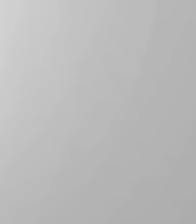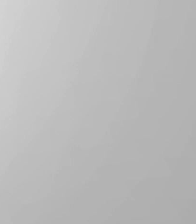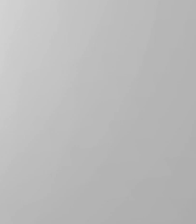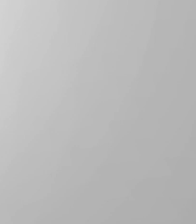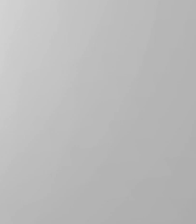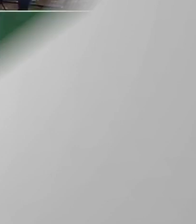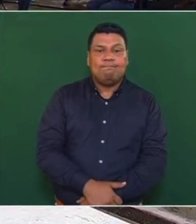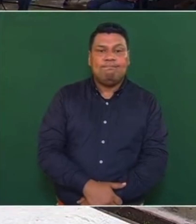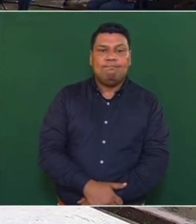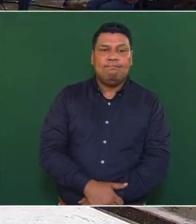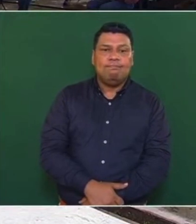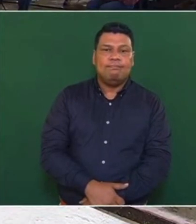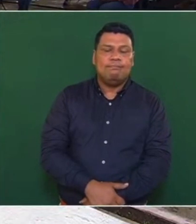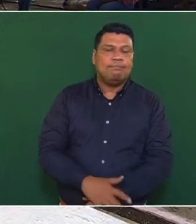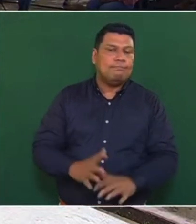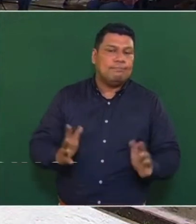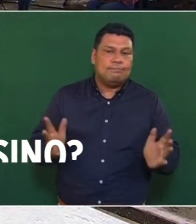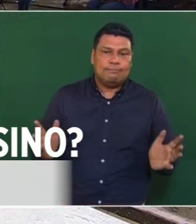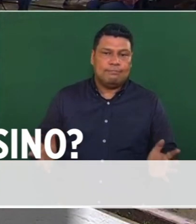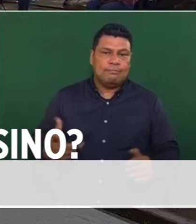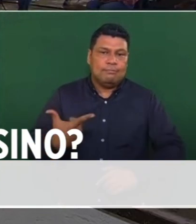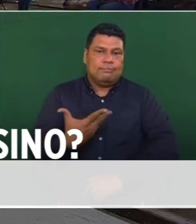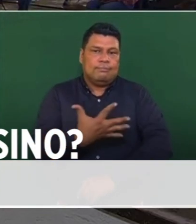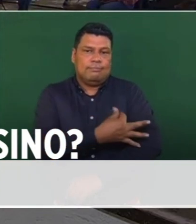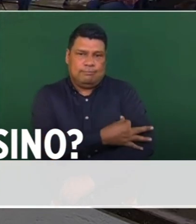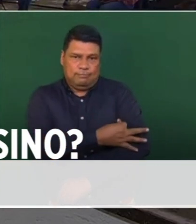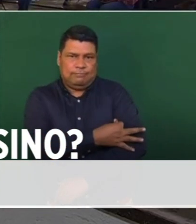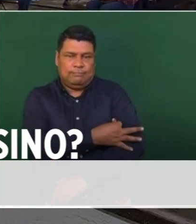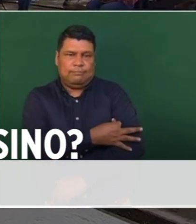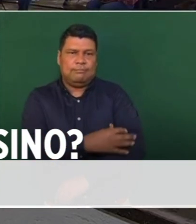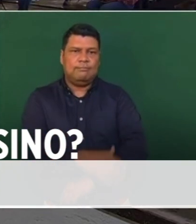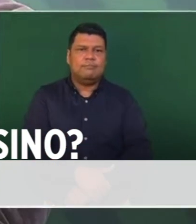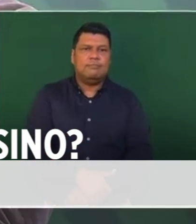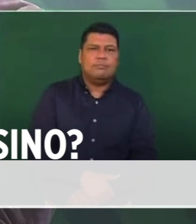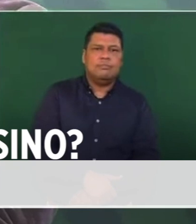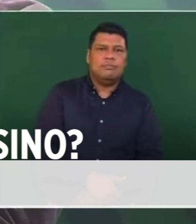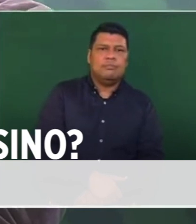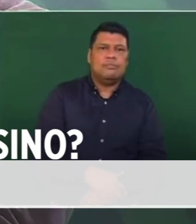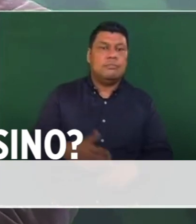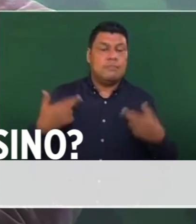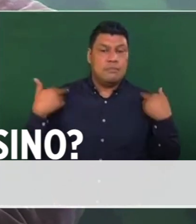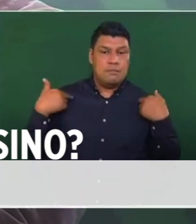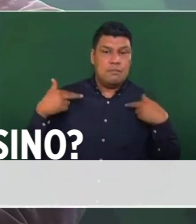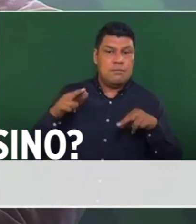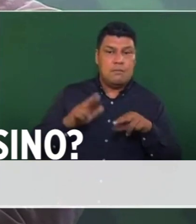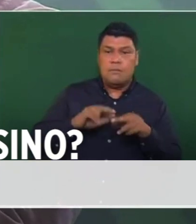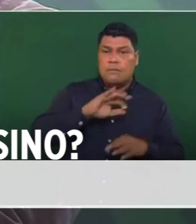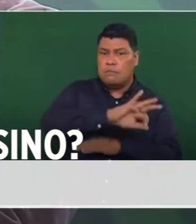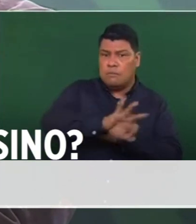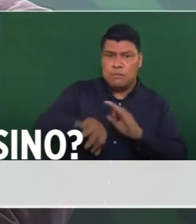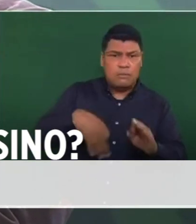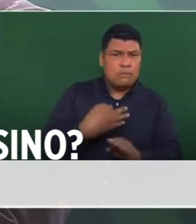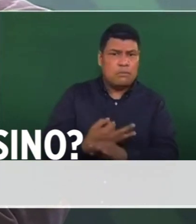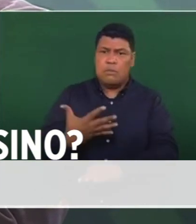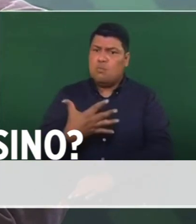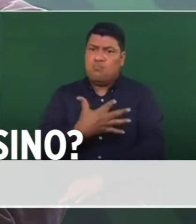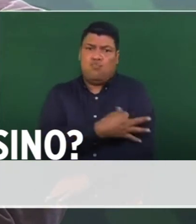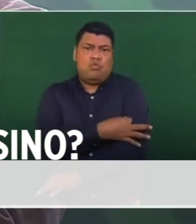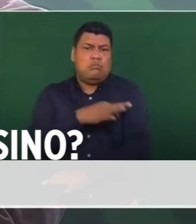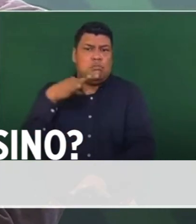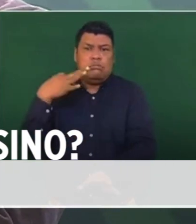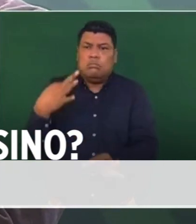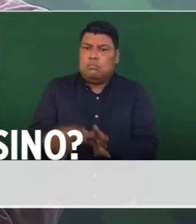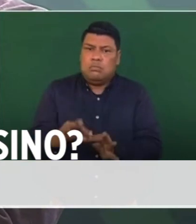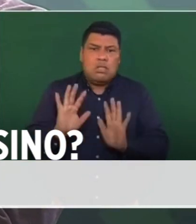Lo de las vacunas, todos los maestros ya están vacunados.